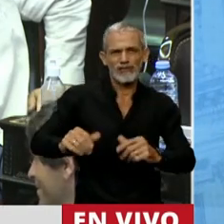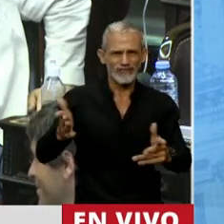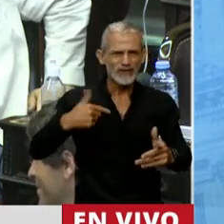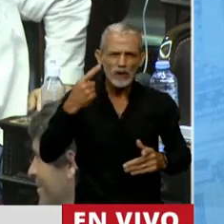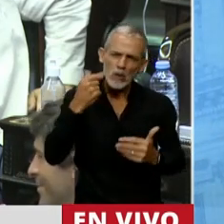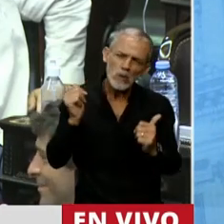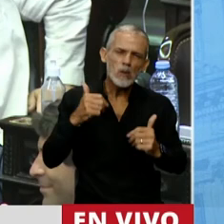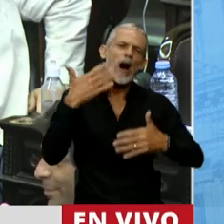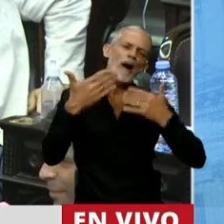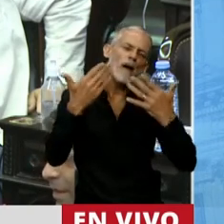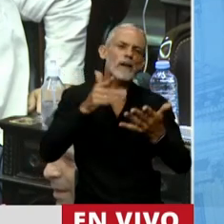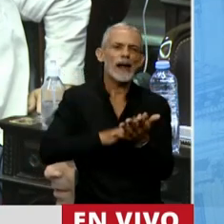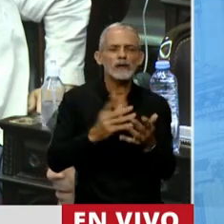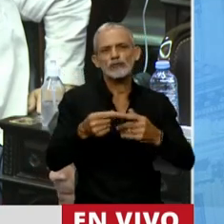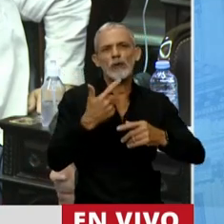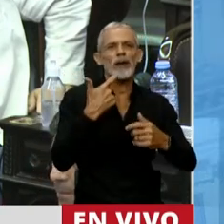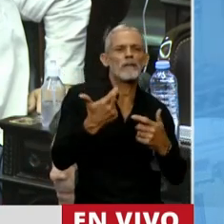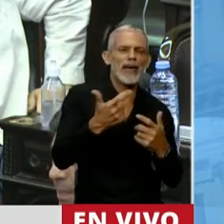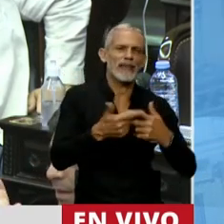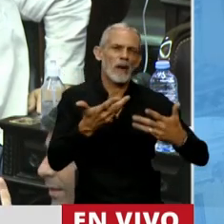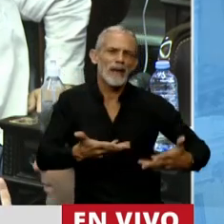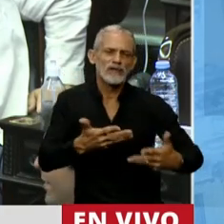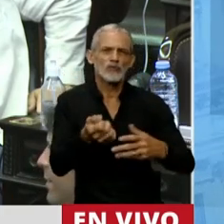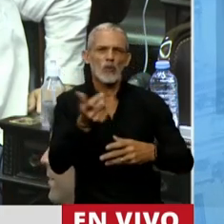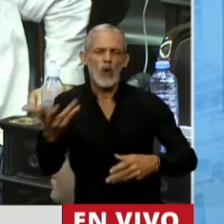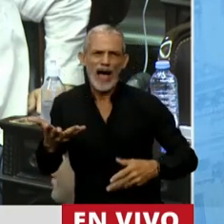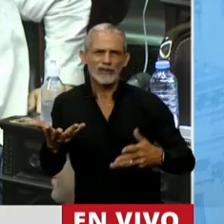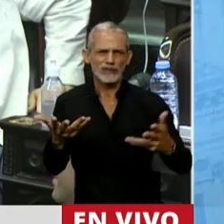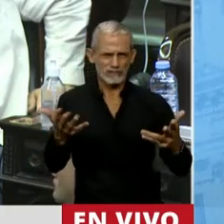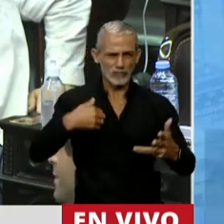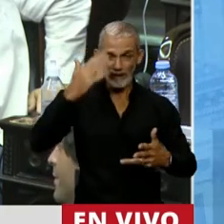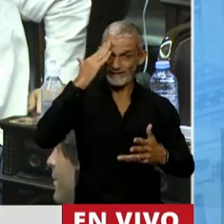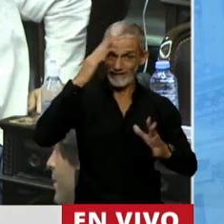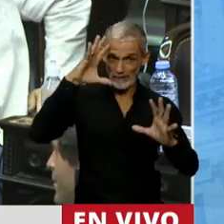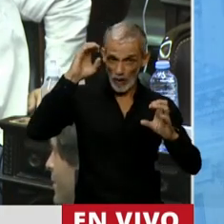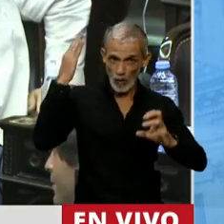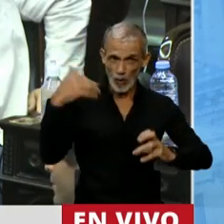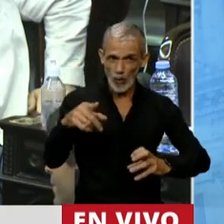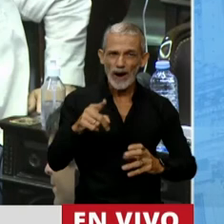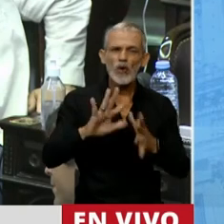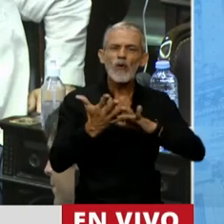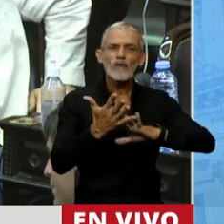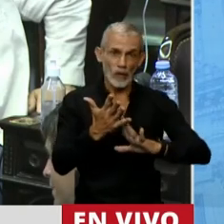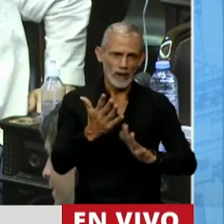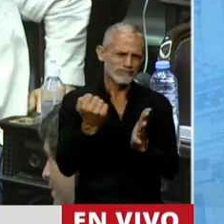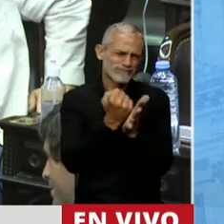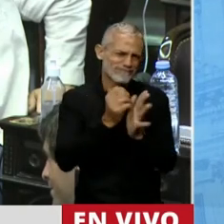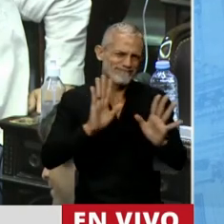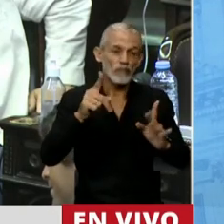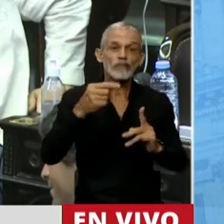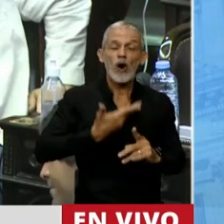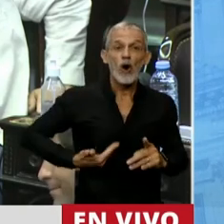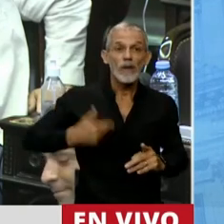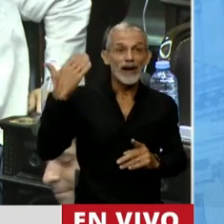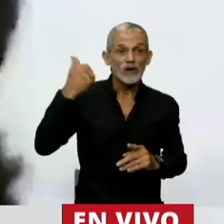Escuchamos hablar últimamente de piedras, de peso, de cantidad. Y me viene a la memoria, de manera simbólica, que el